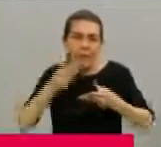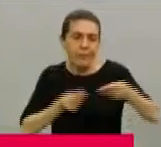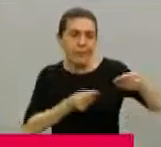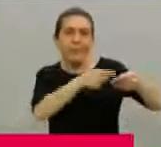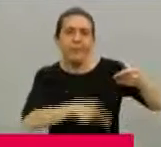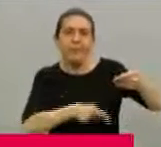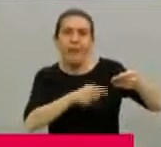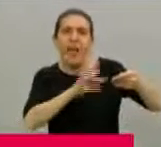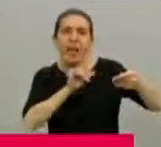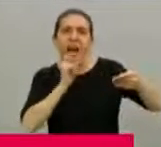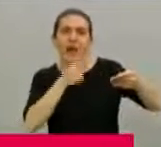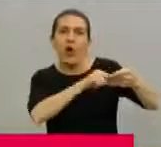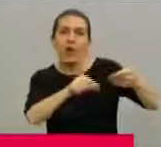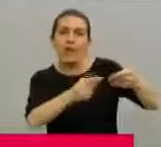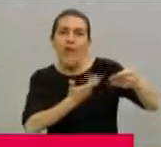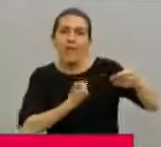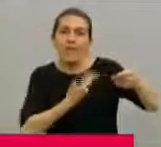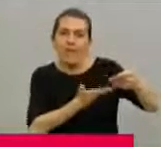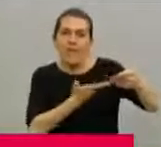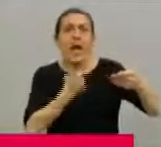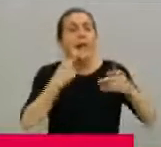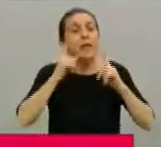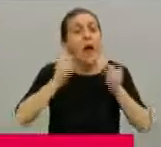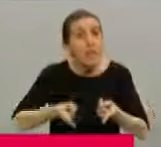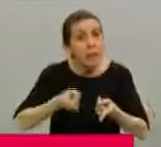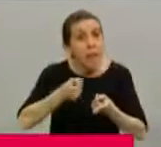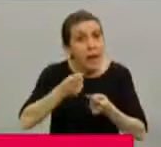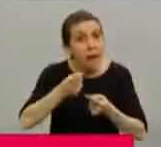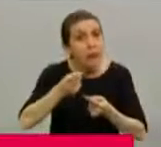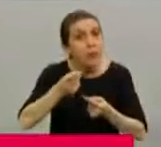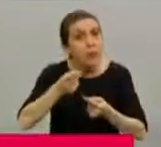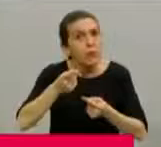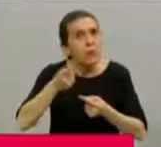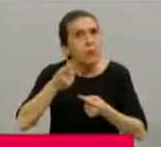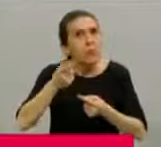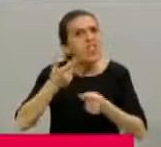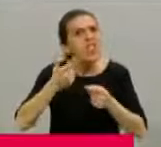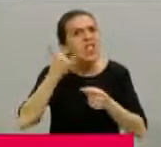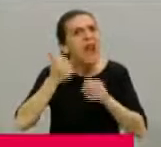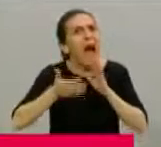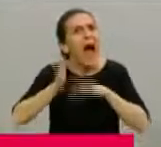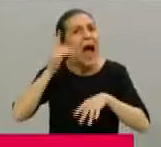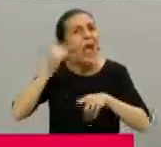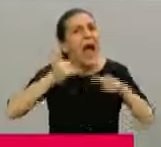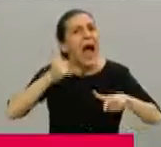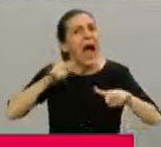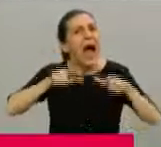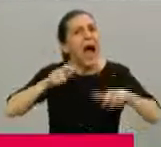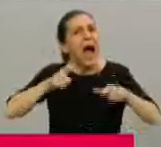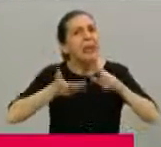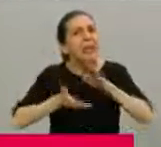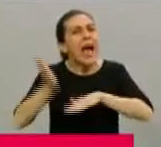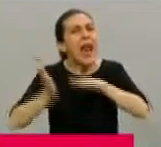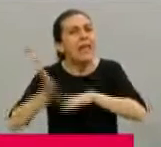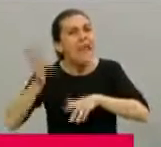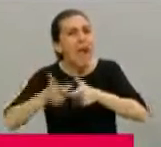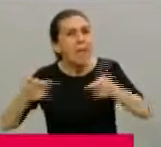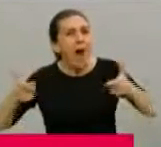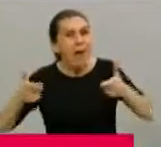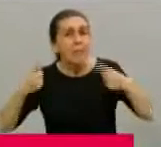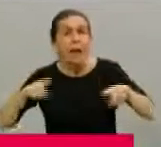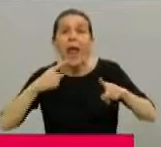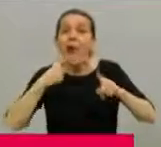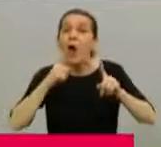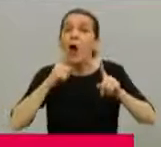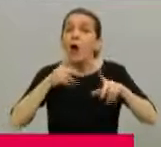embargo, está mayormente flexibilizada la actividad, excepto en el departamento de